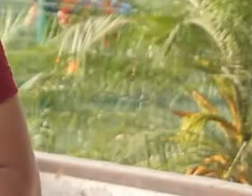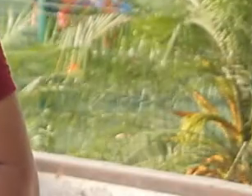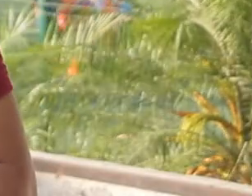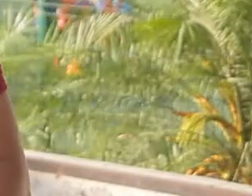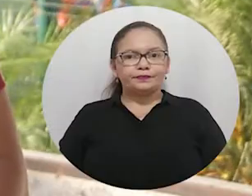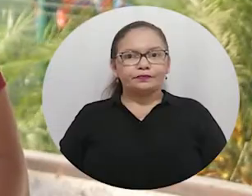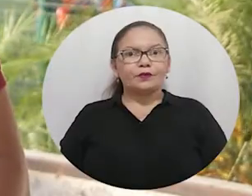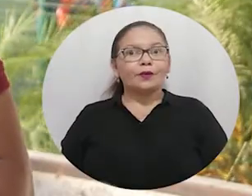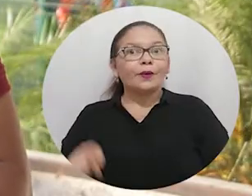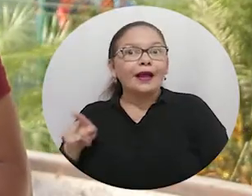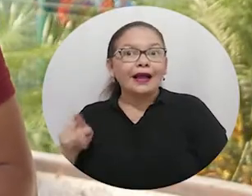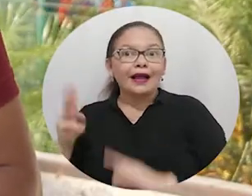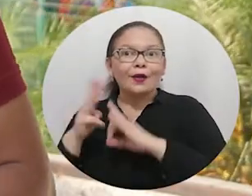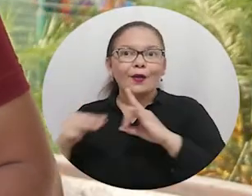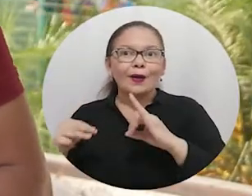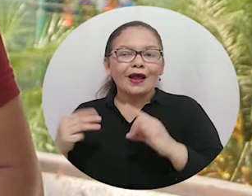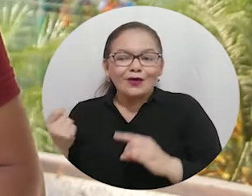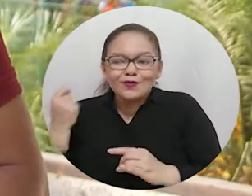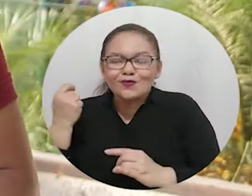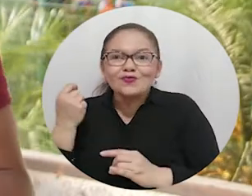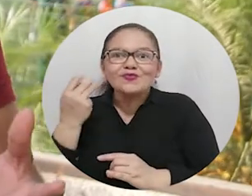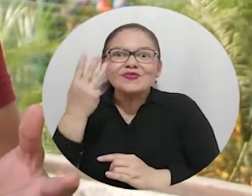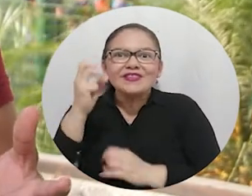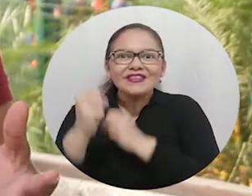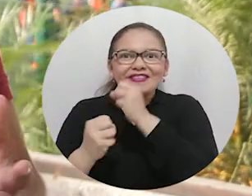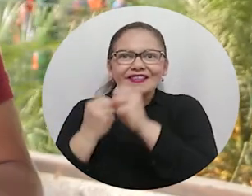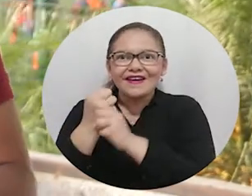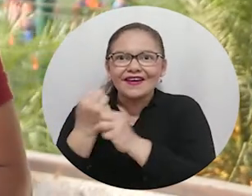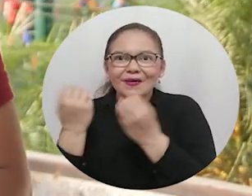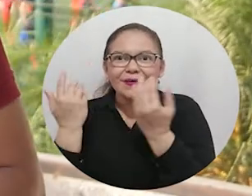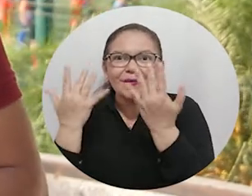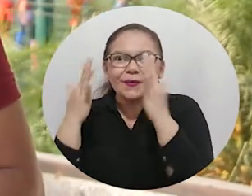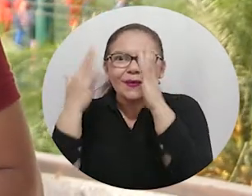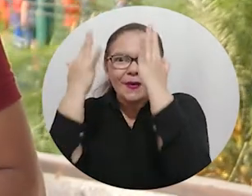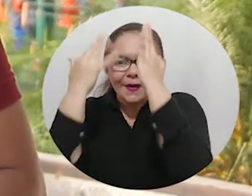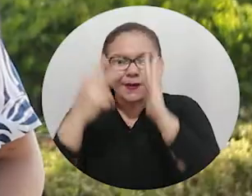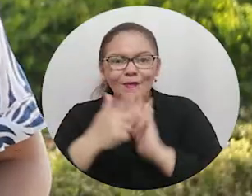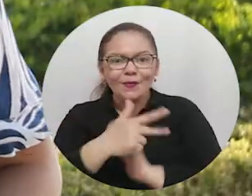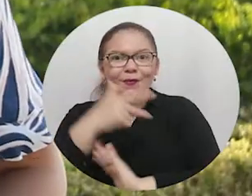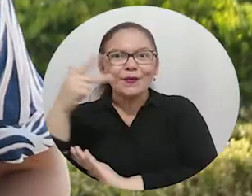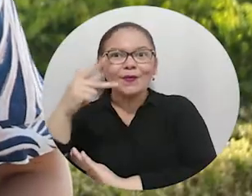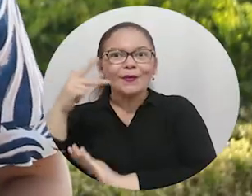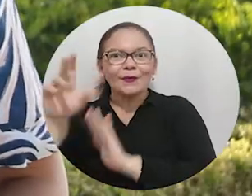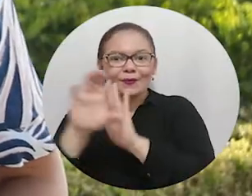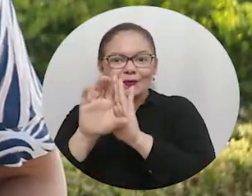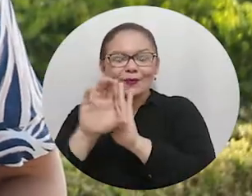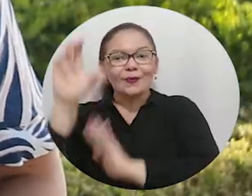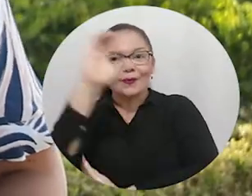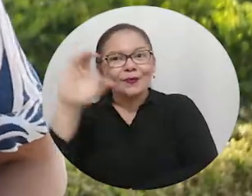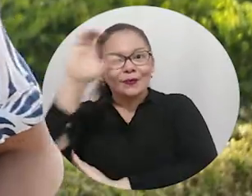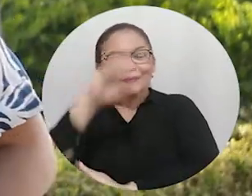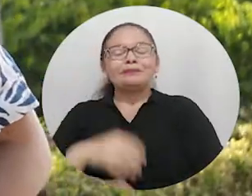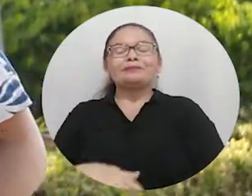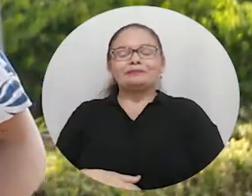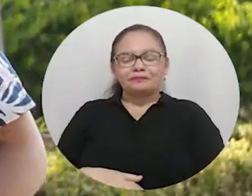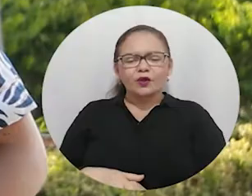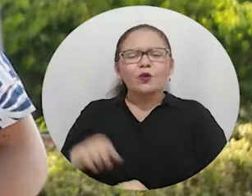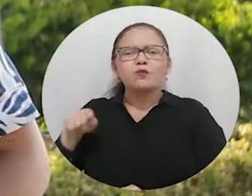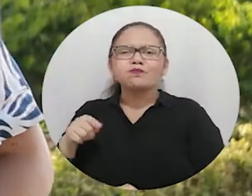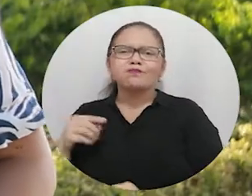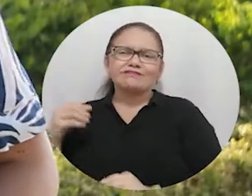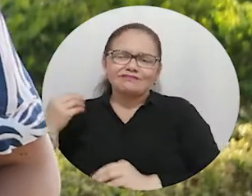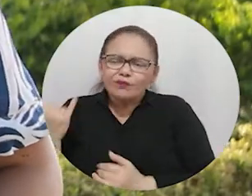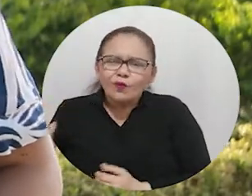La Alma Mater conmemoró los 30 años de la Constitución Política de Colombia. Constituyentes invitados dialogaron con la